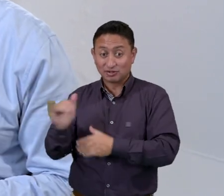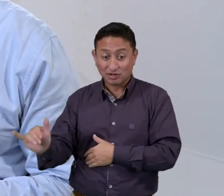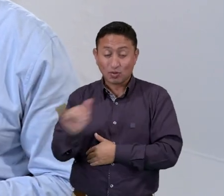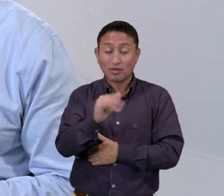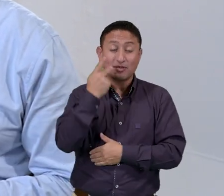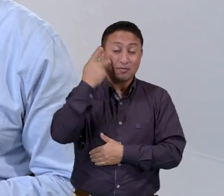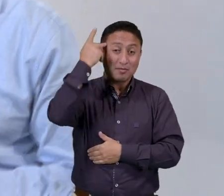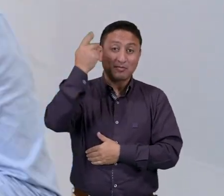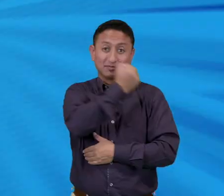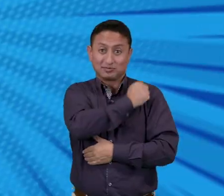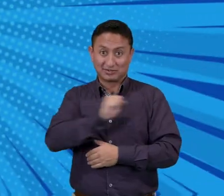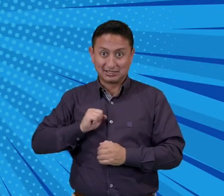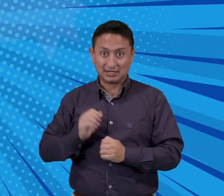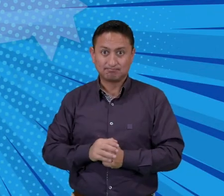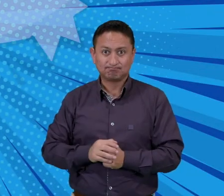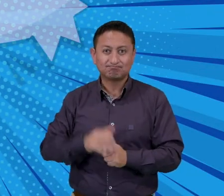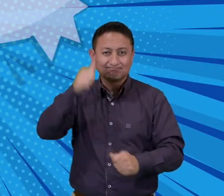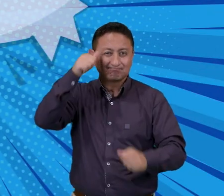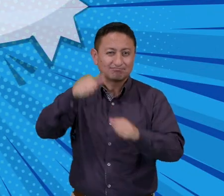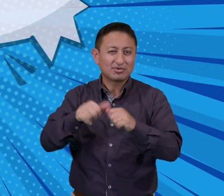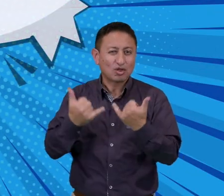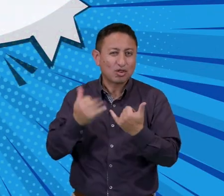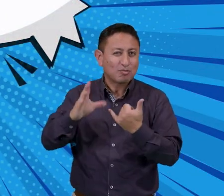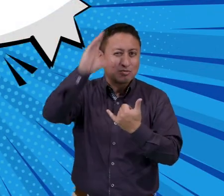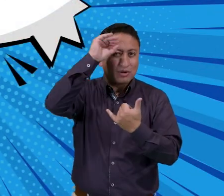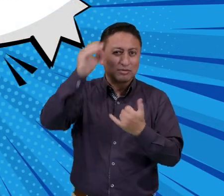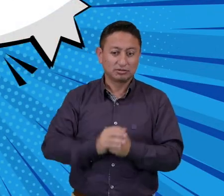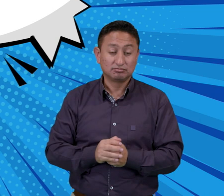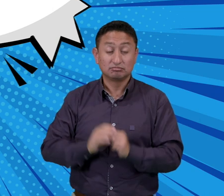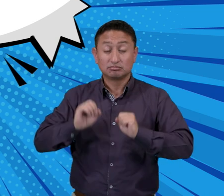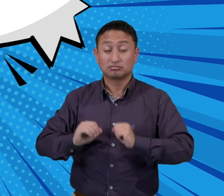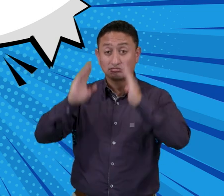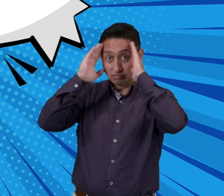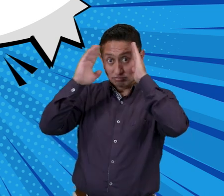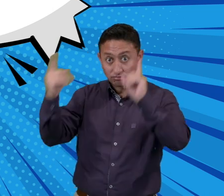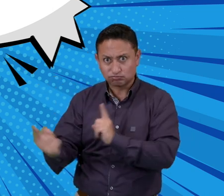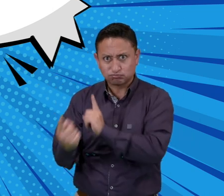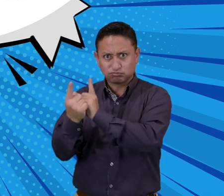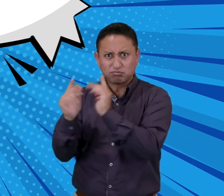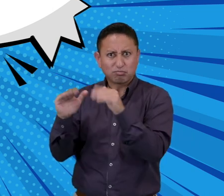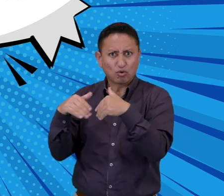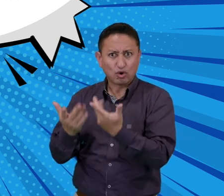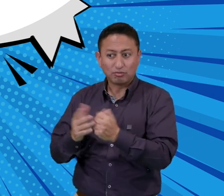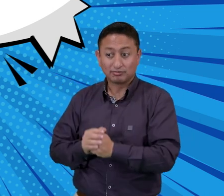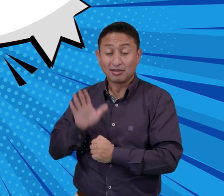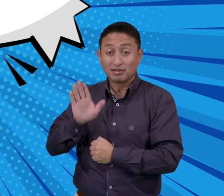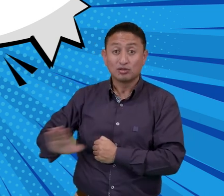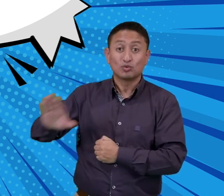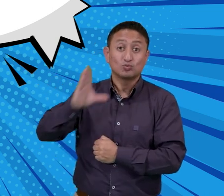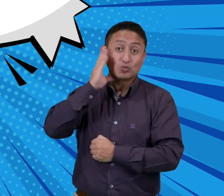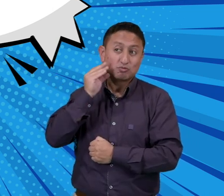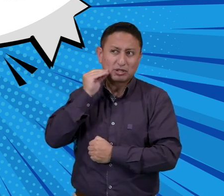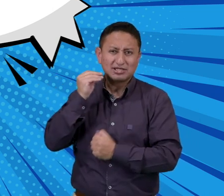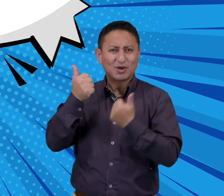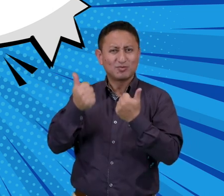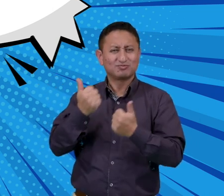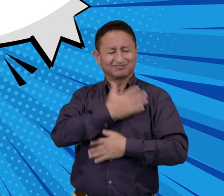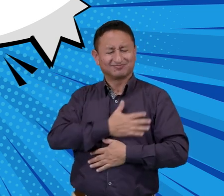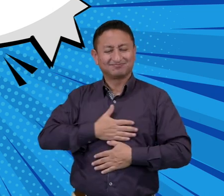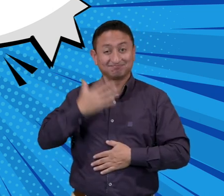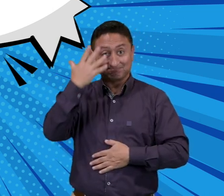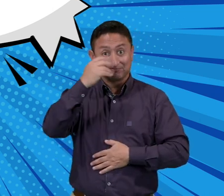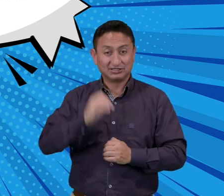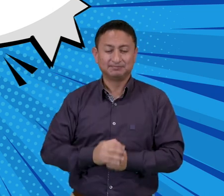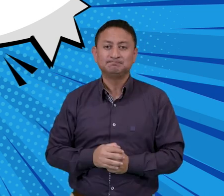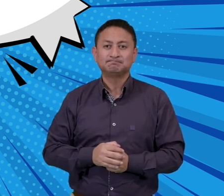hicimos con los familiares de CISA. Recuerda lo que aprendimos hoy. La atención al cliente consiste en generar una experiencia agradable en